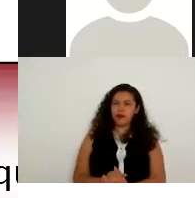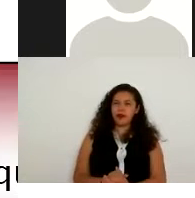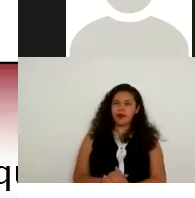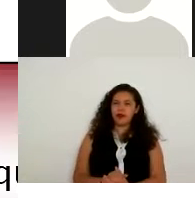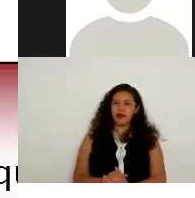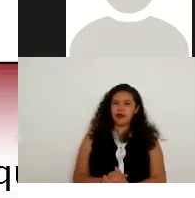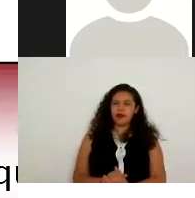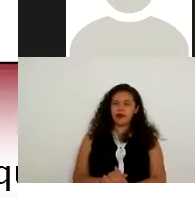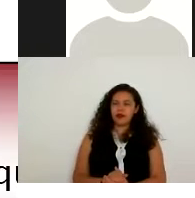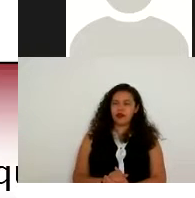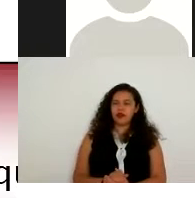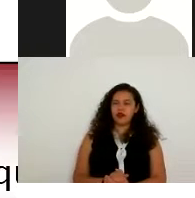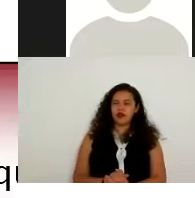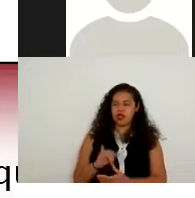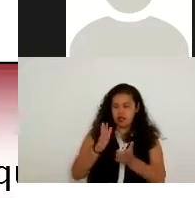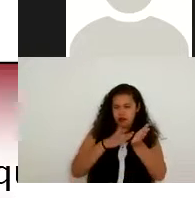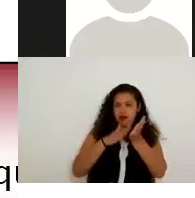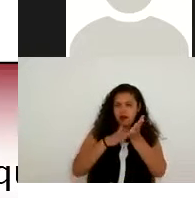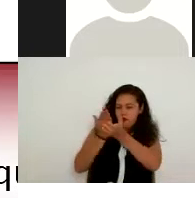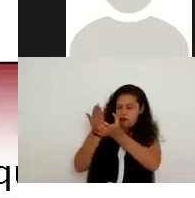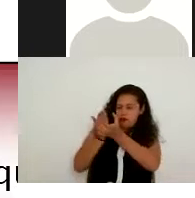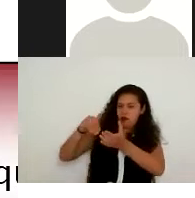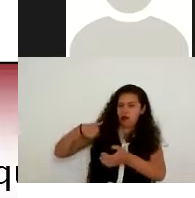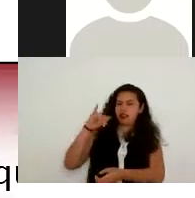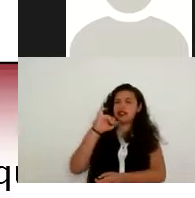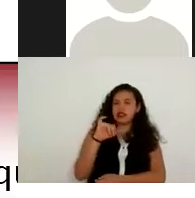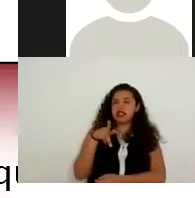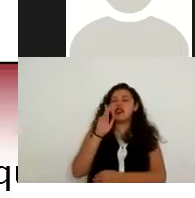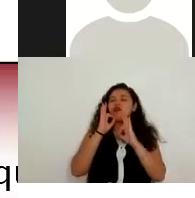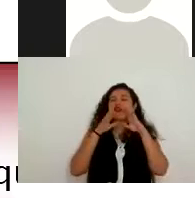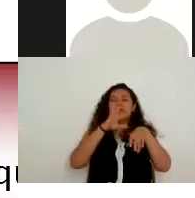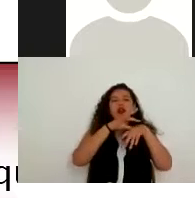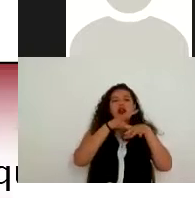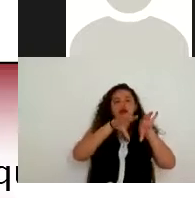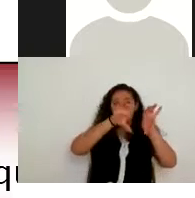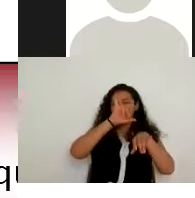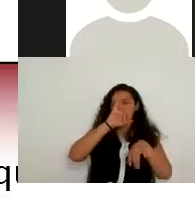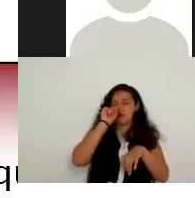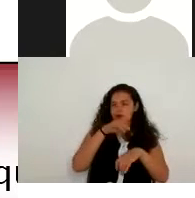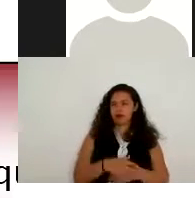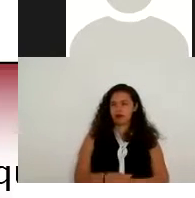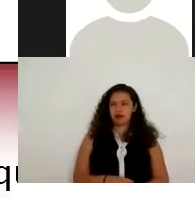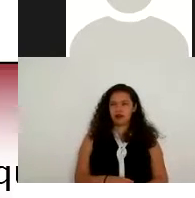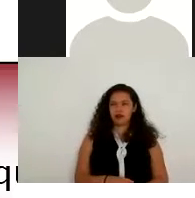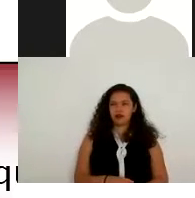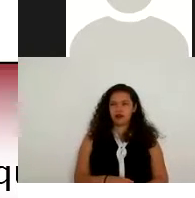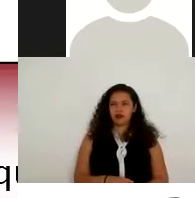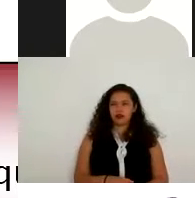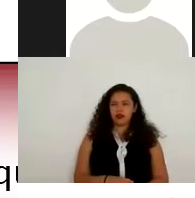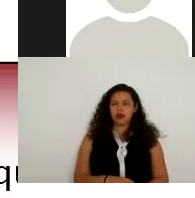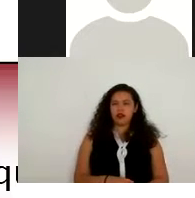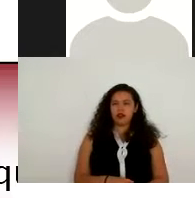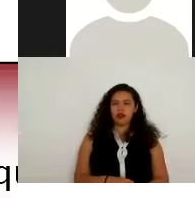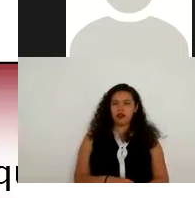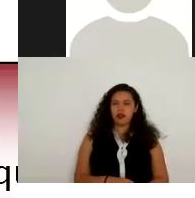están archivados en papel y también de manera digital entonces se puede afirmar que en